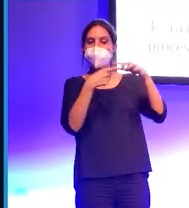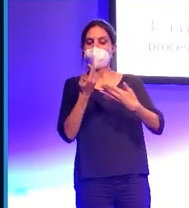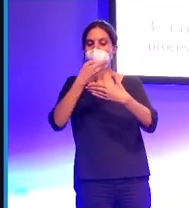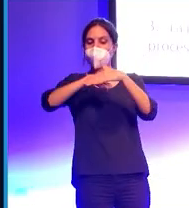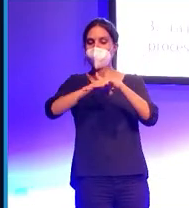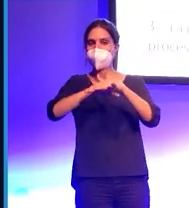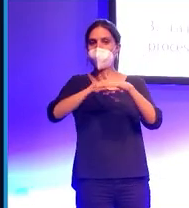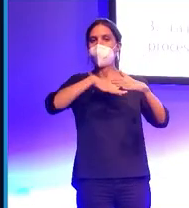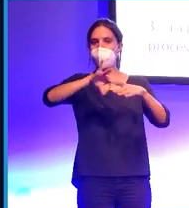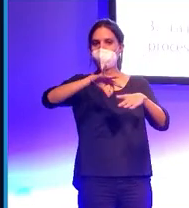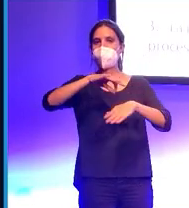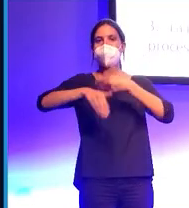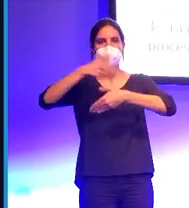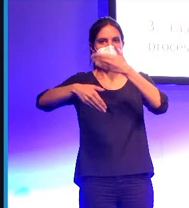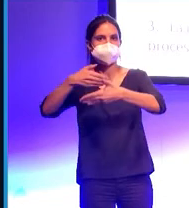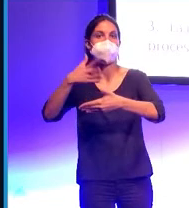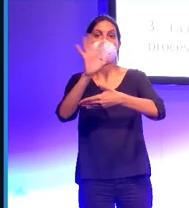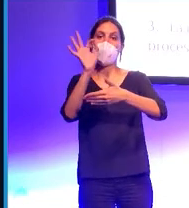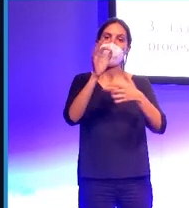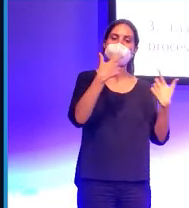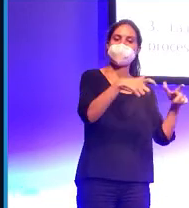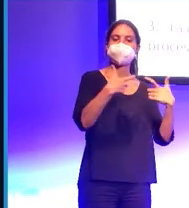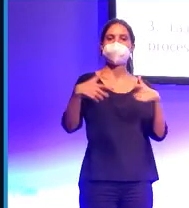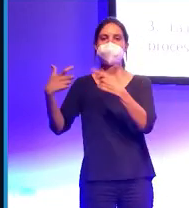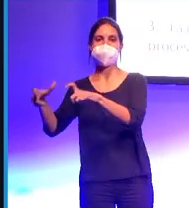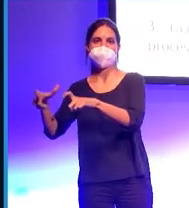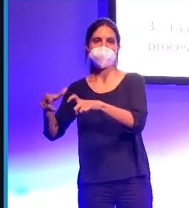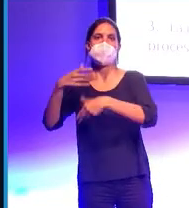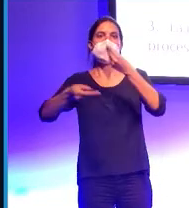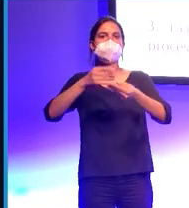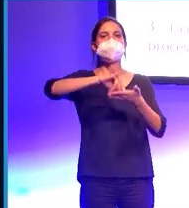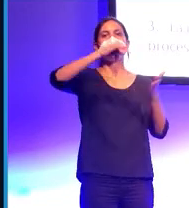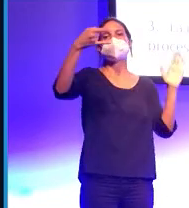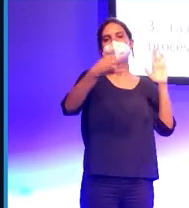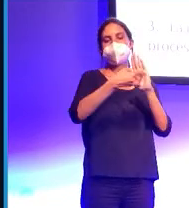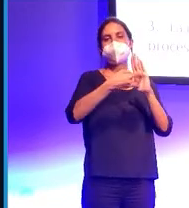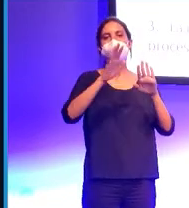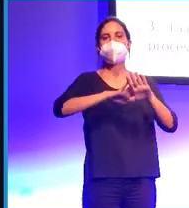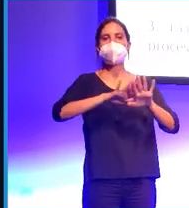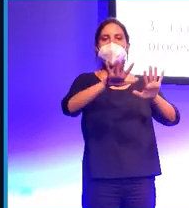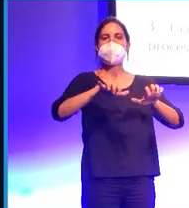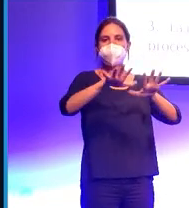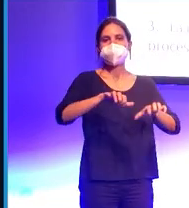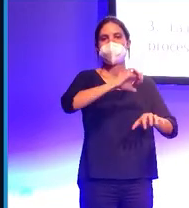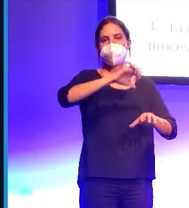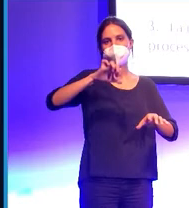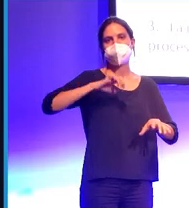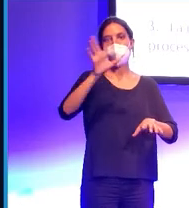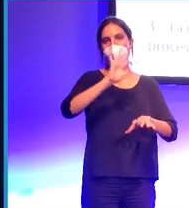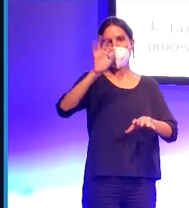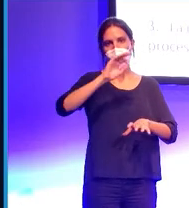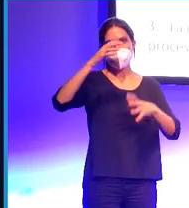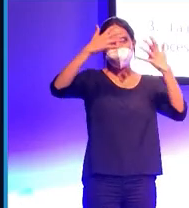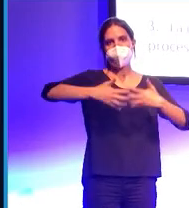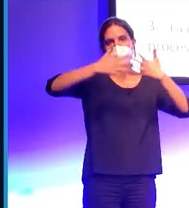la podemos procesar o clasificar usando técnicas de machine learning o aprendizaje automático que es una parte de la inteligencia artificial.